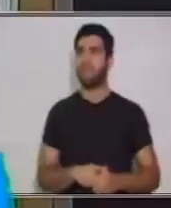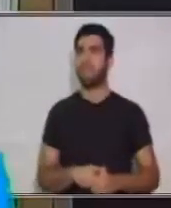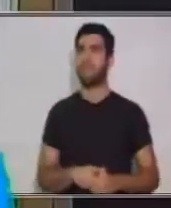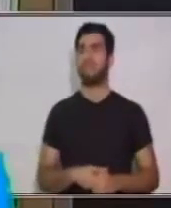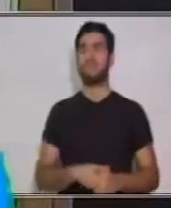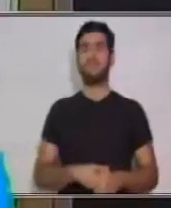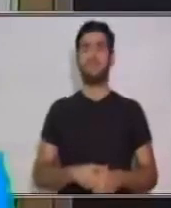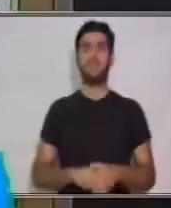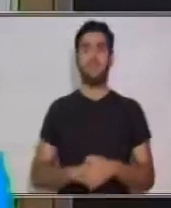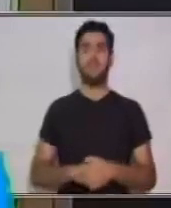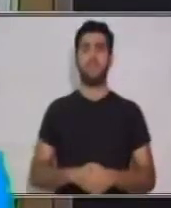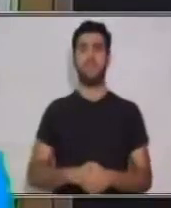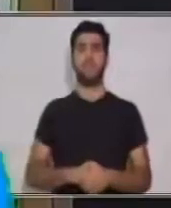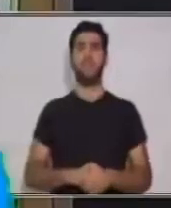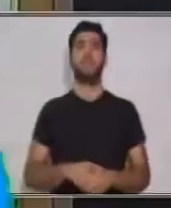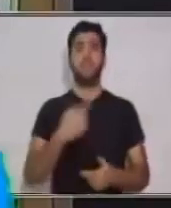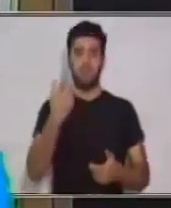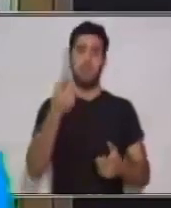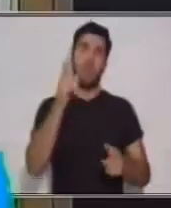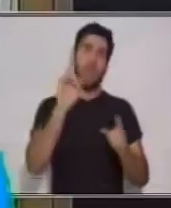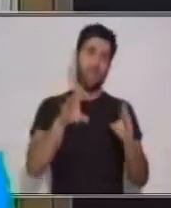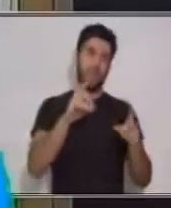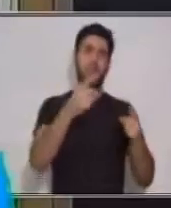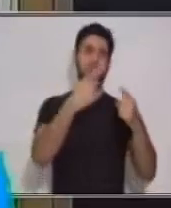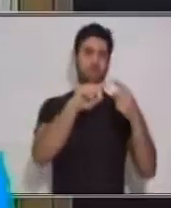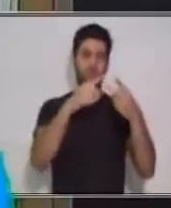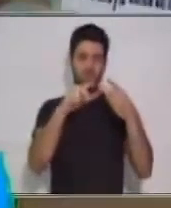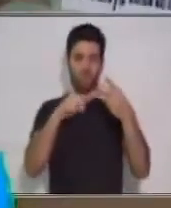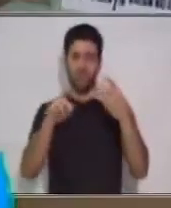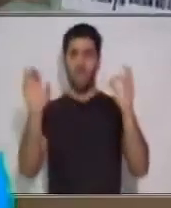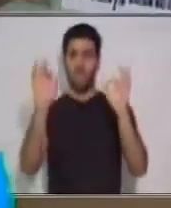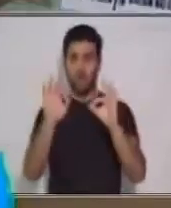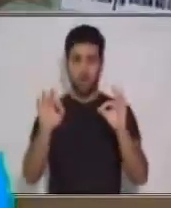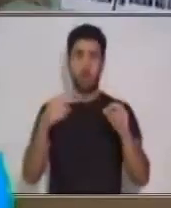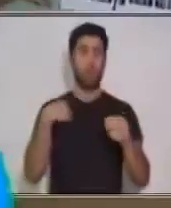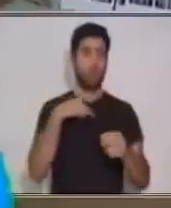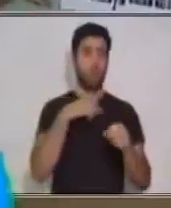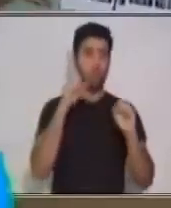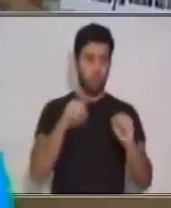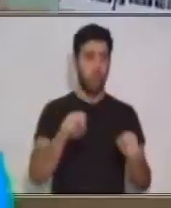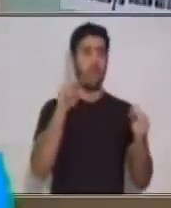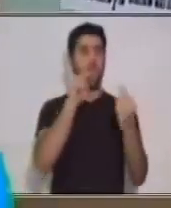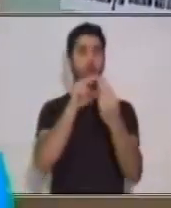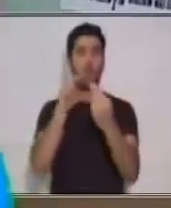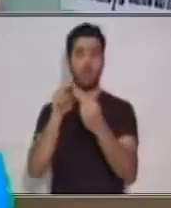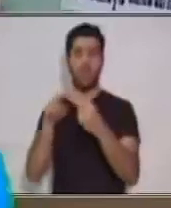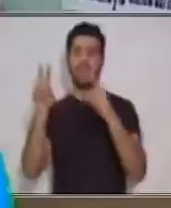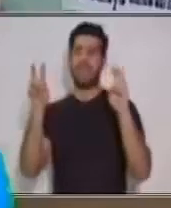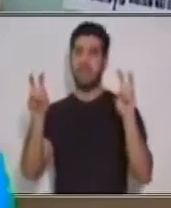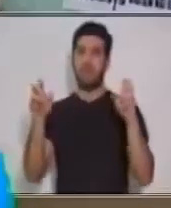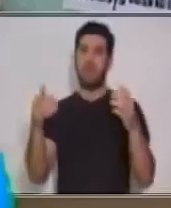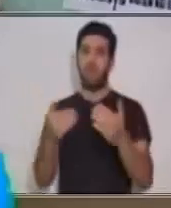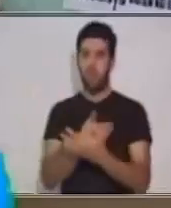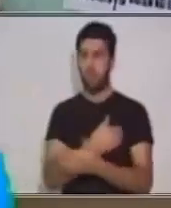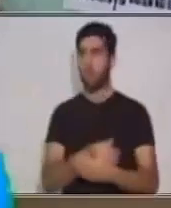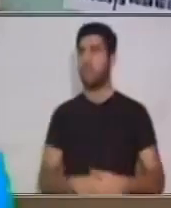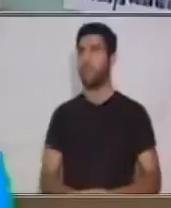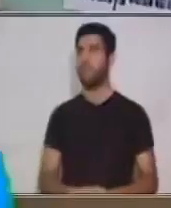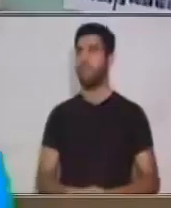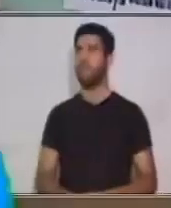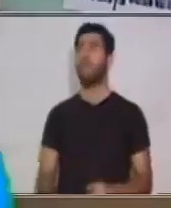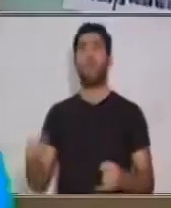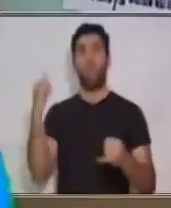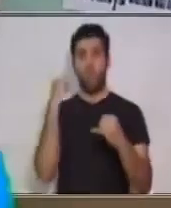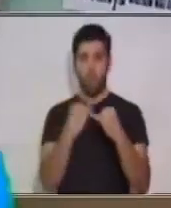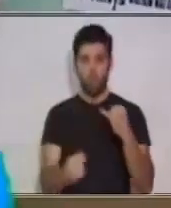Precisamente era que a través de diversas fuentes de información puedo conocer nuevos temas. Y en el octavo paso tenemos